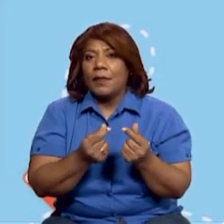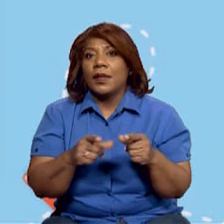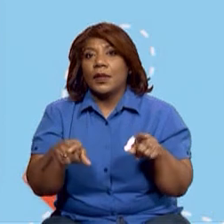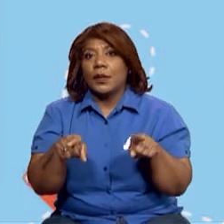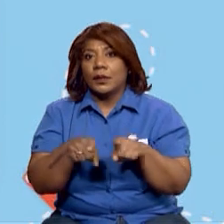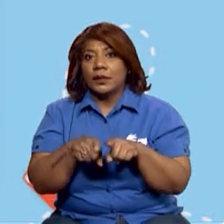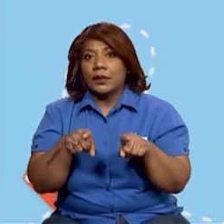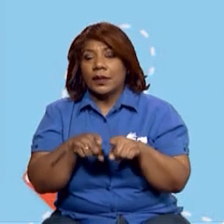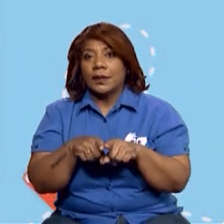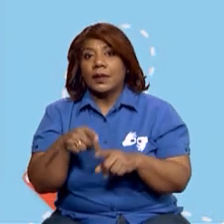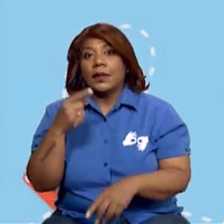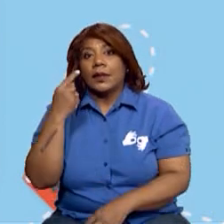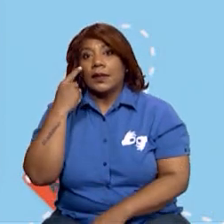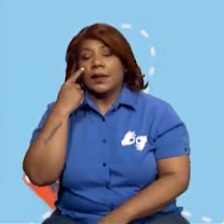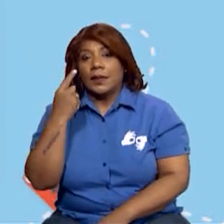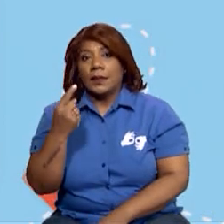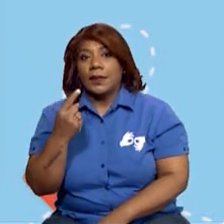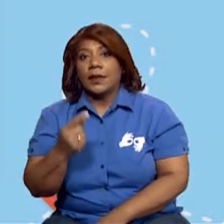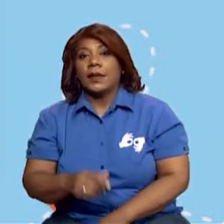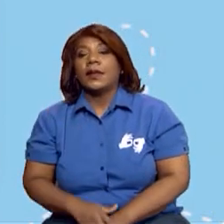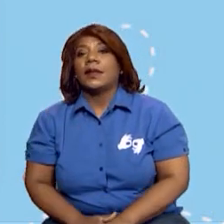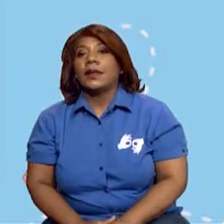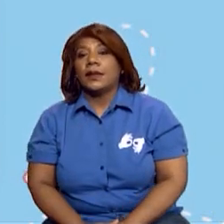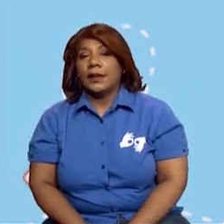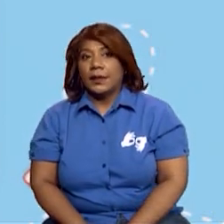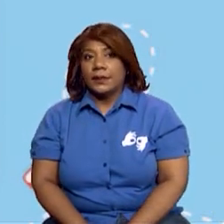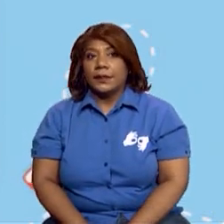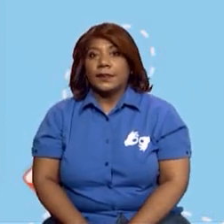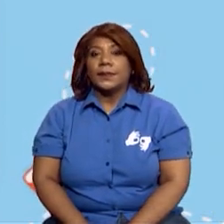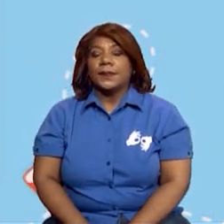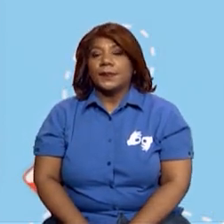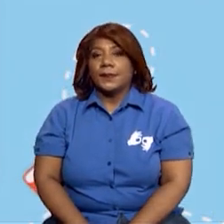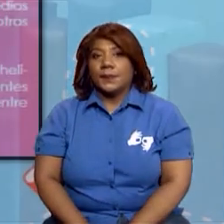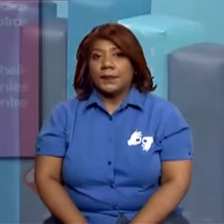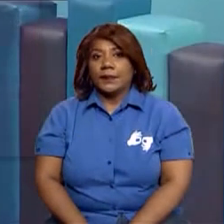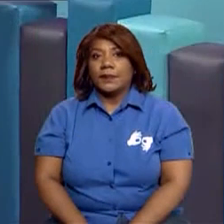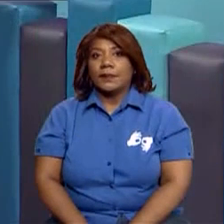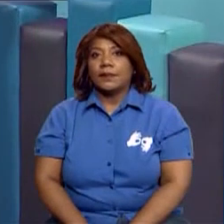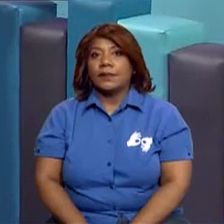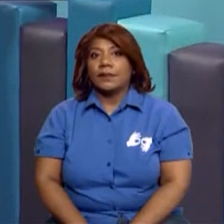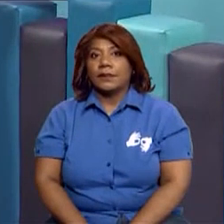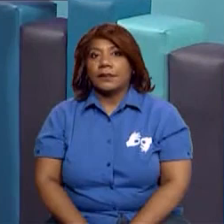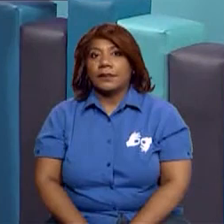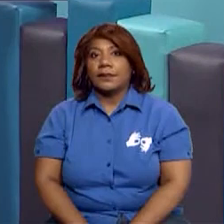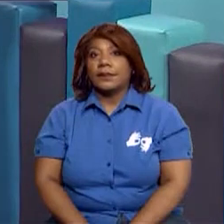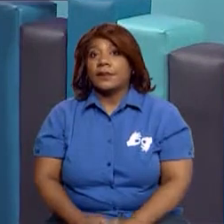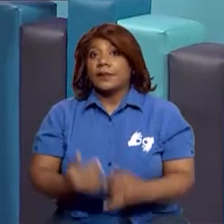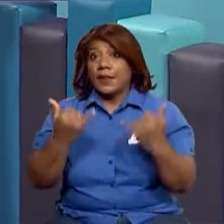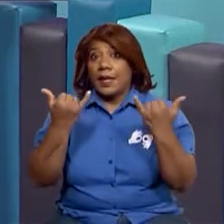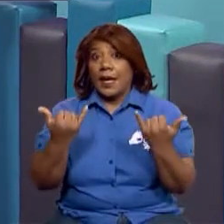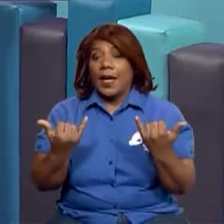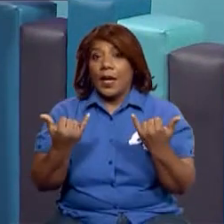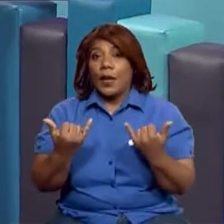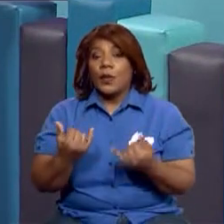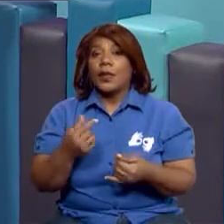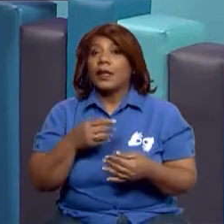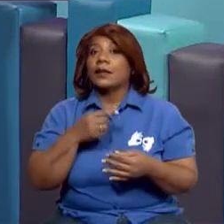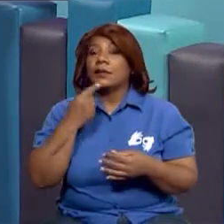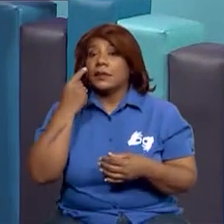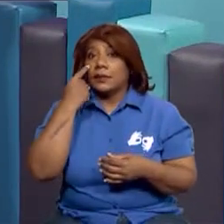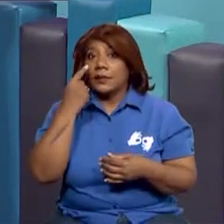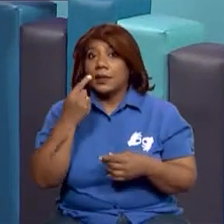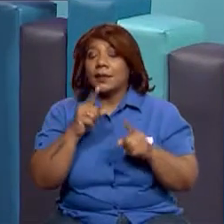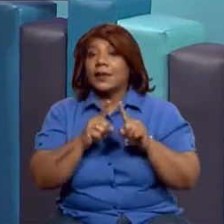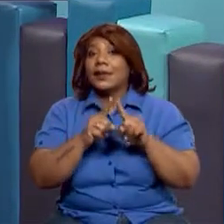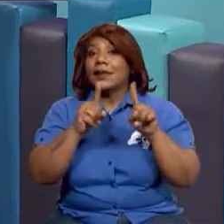real, rapidez y facturación logística. Aquí vamos a establecer las